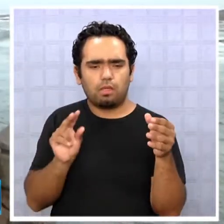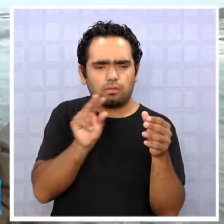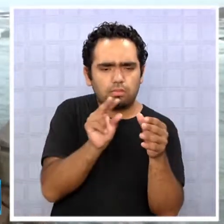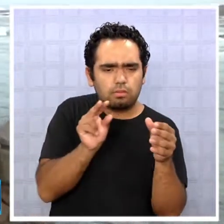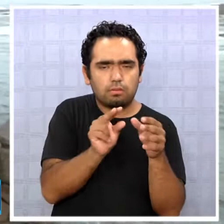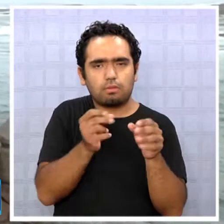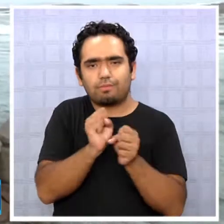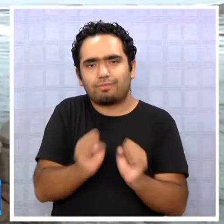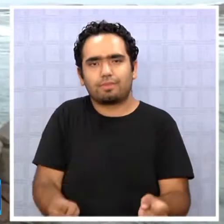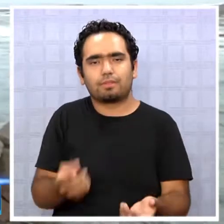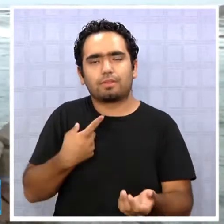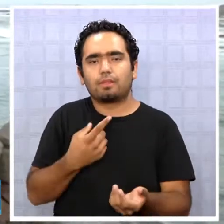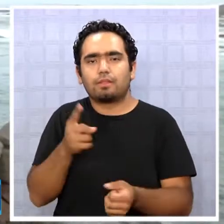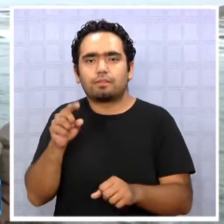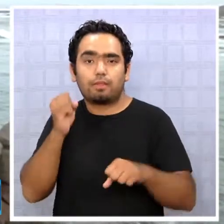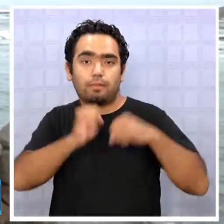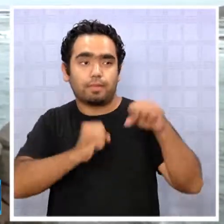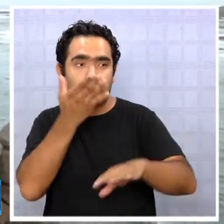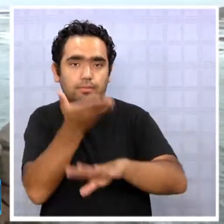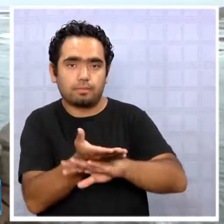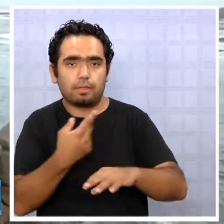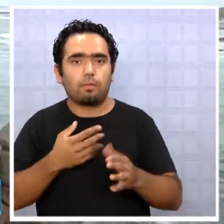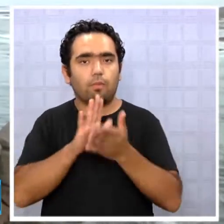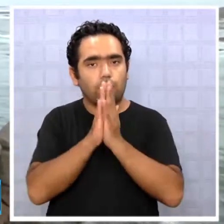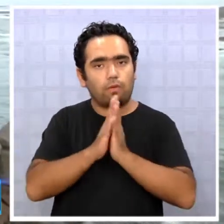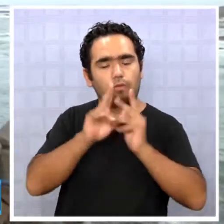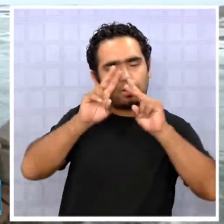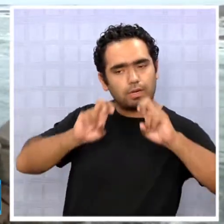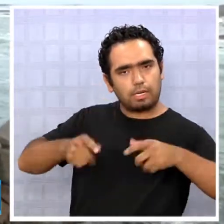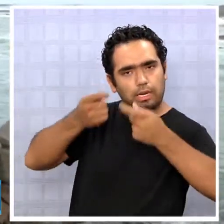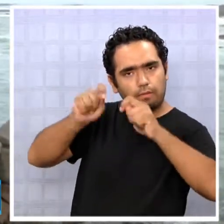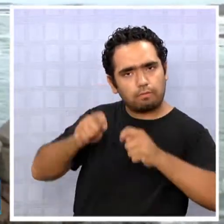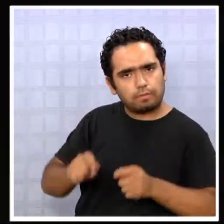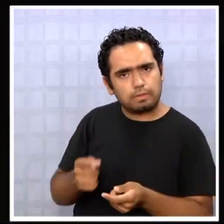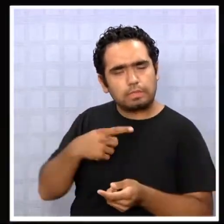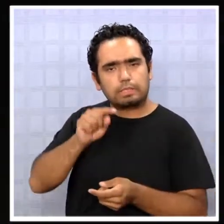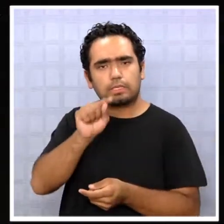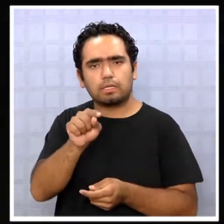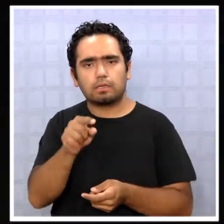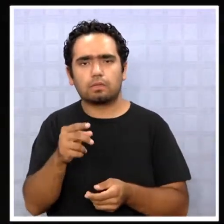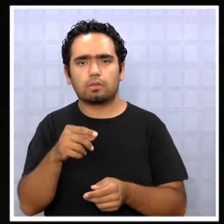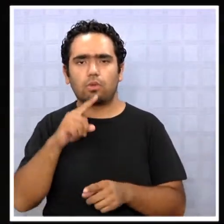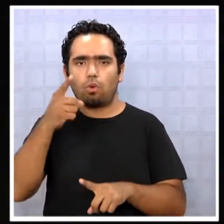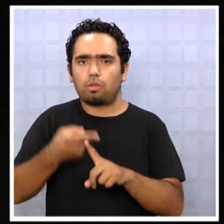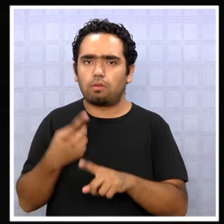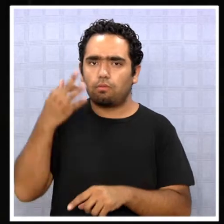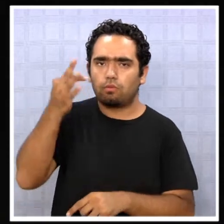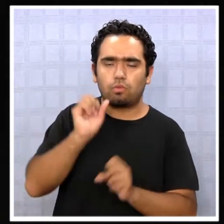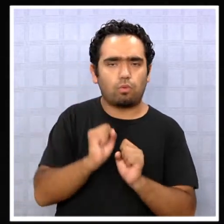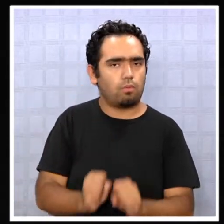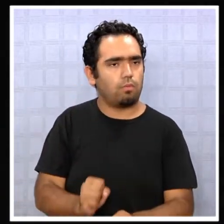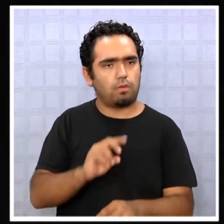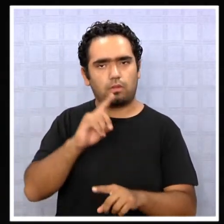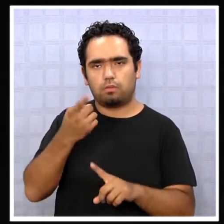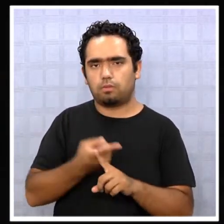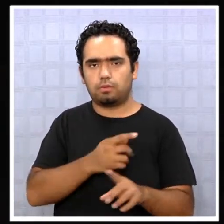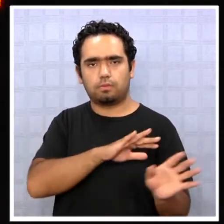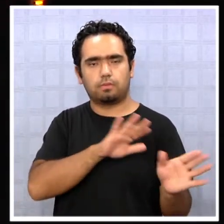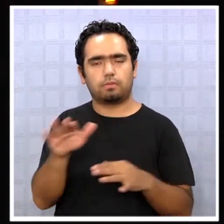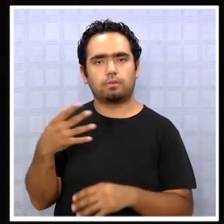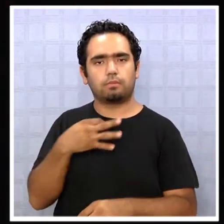Nosotros hemos instruido también a la empresa a que revise cada una de las instalaciones y que esto no pueda volver a ocurrir en nuestra ciudad.